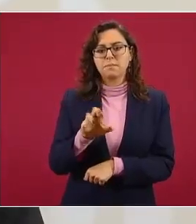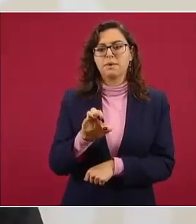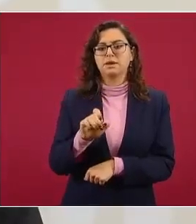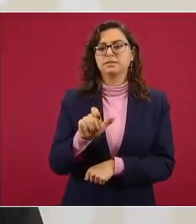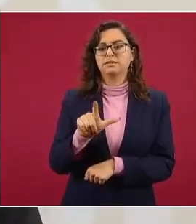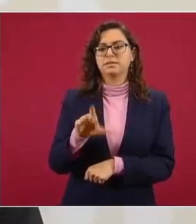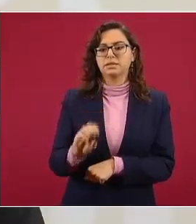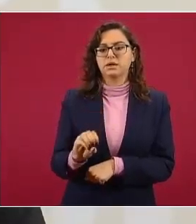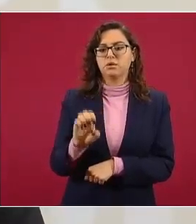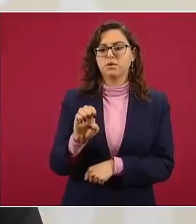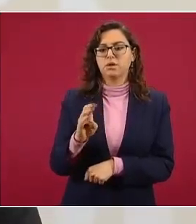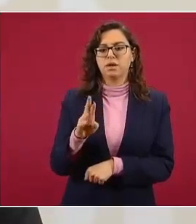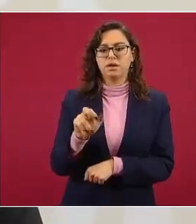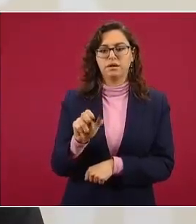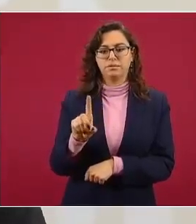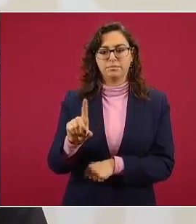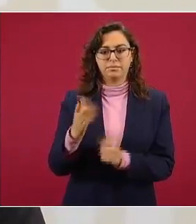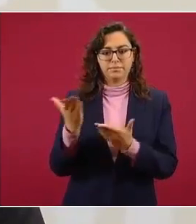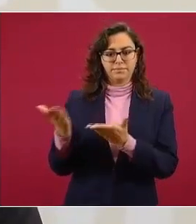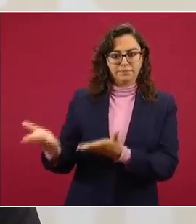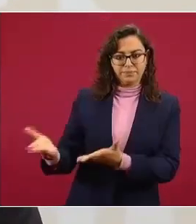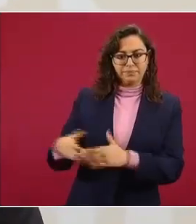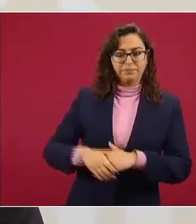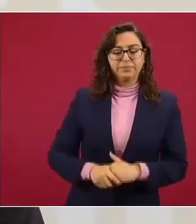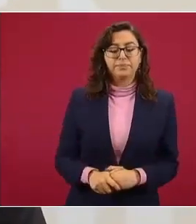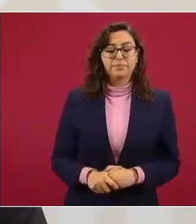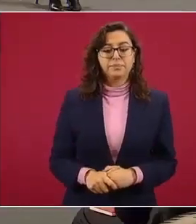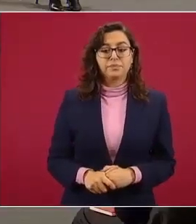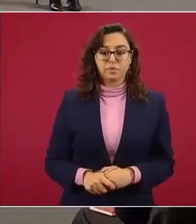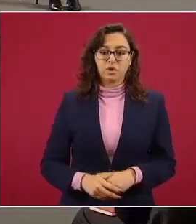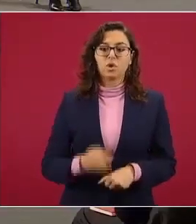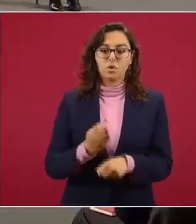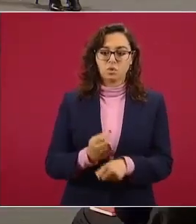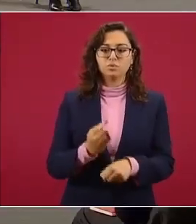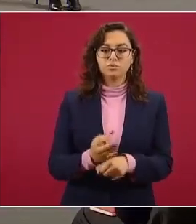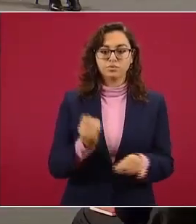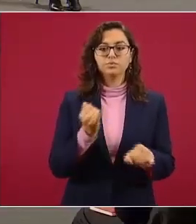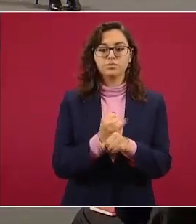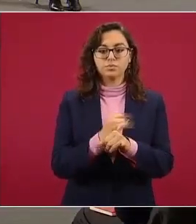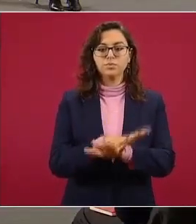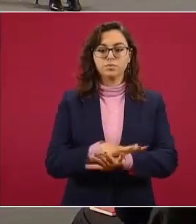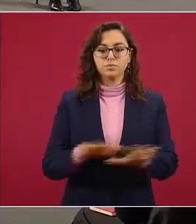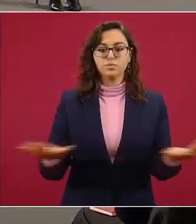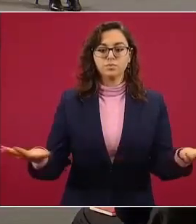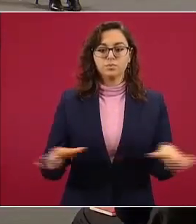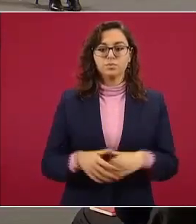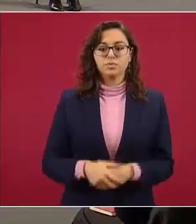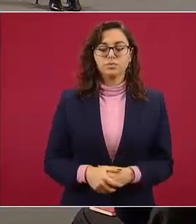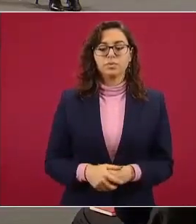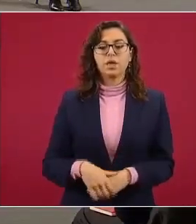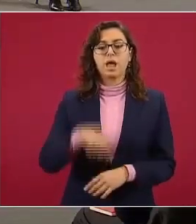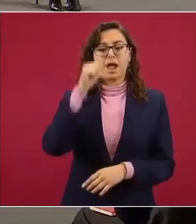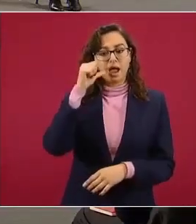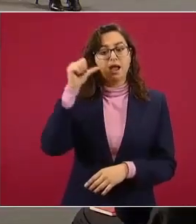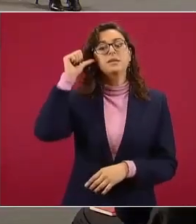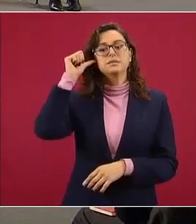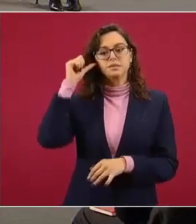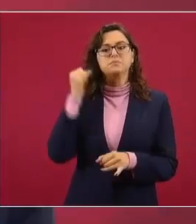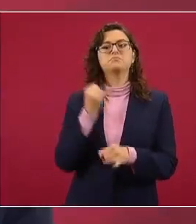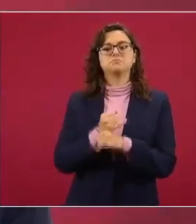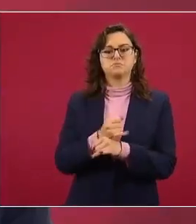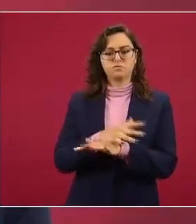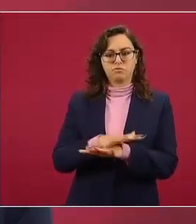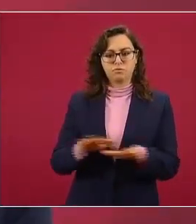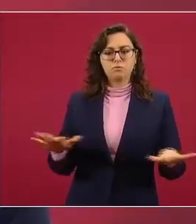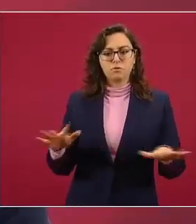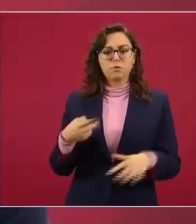y él va a informarles, ya lo hizo el día de ayer, pero